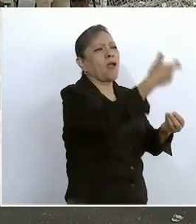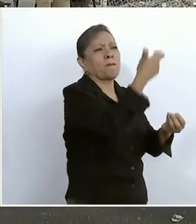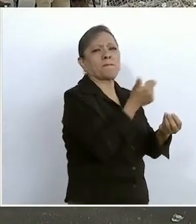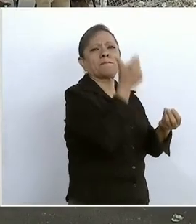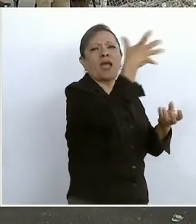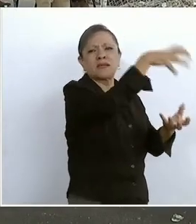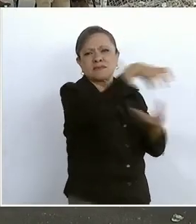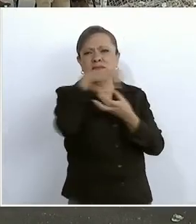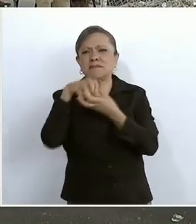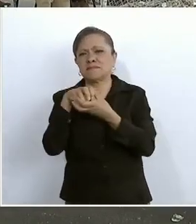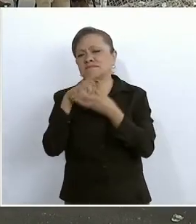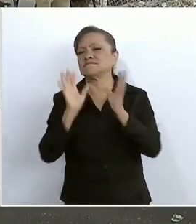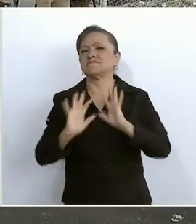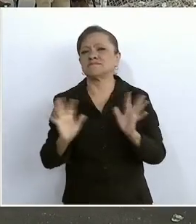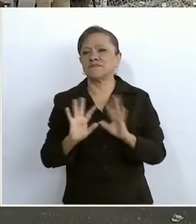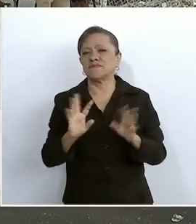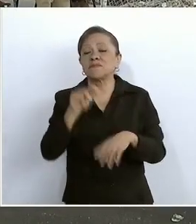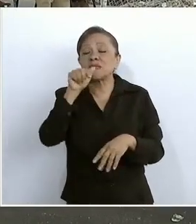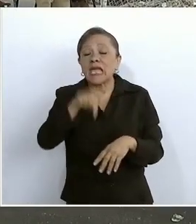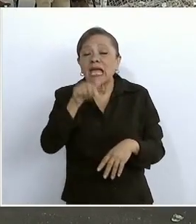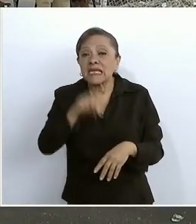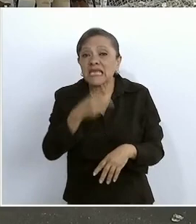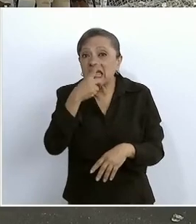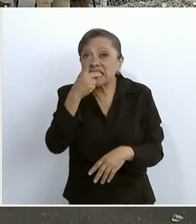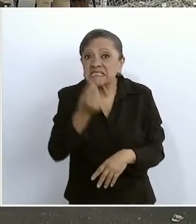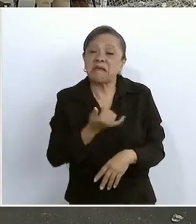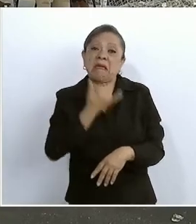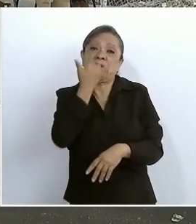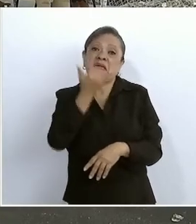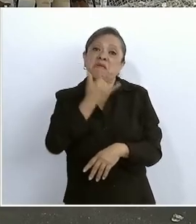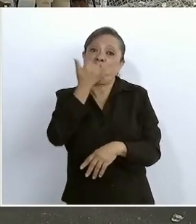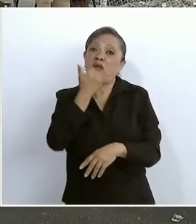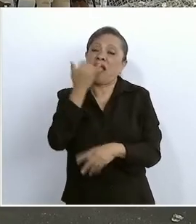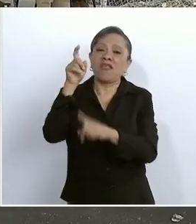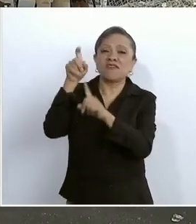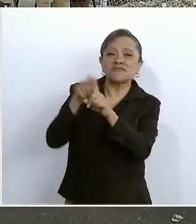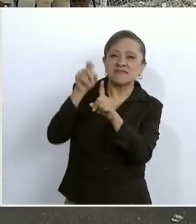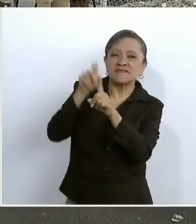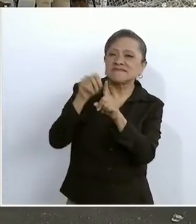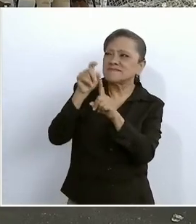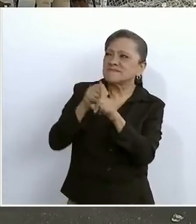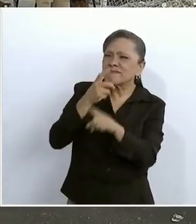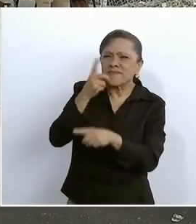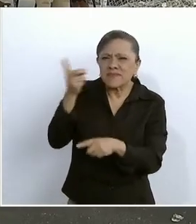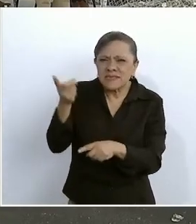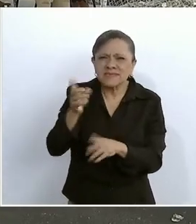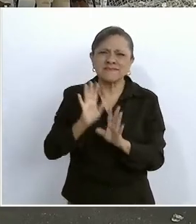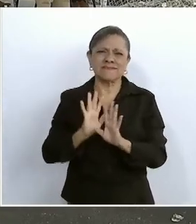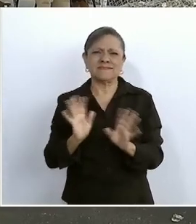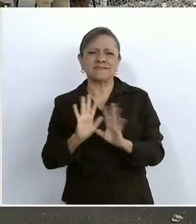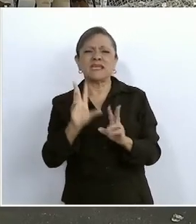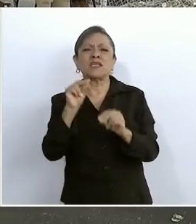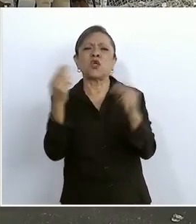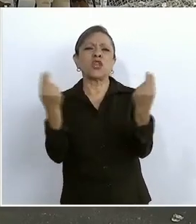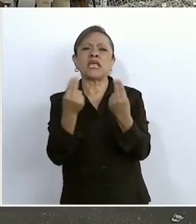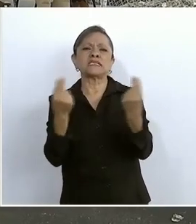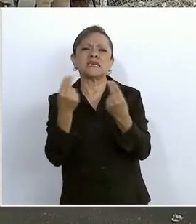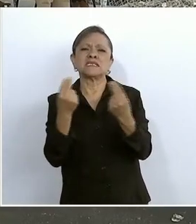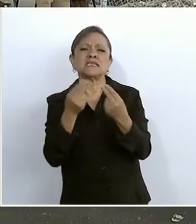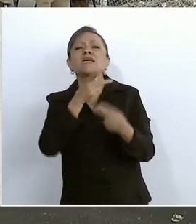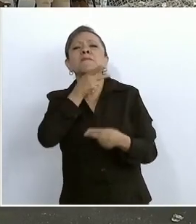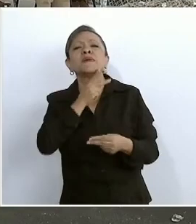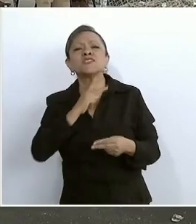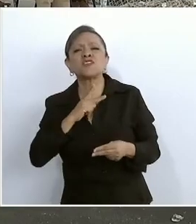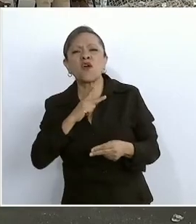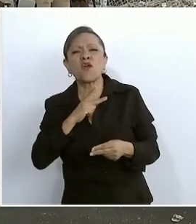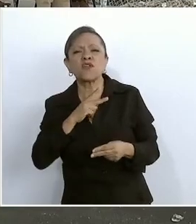había quienes planteaban que ya no se iba a necesitar el petróleo, que ya todo iba a